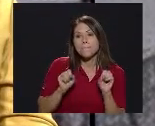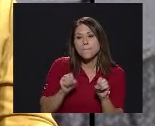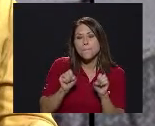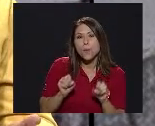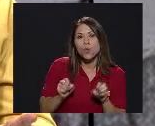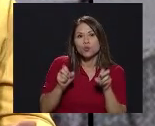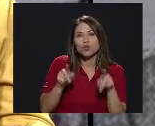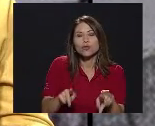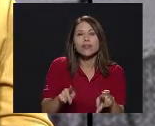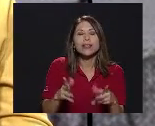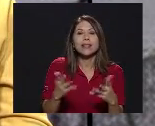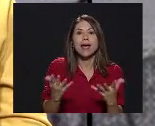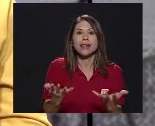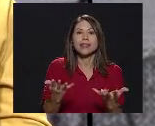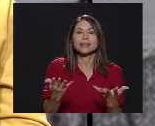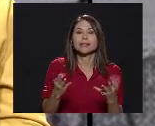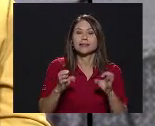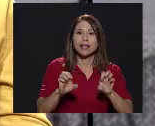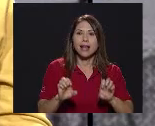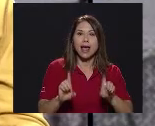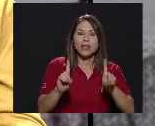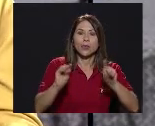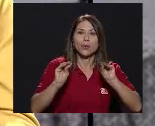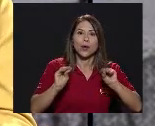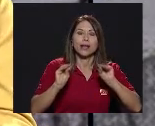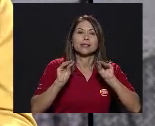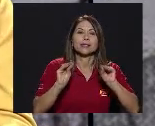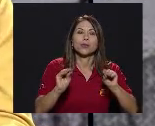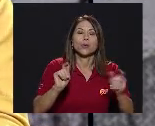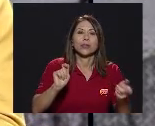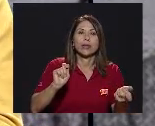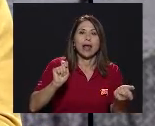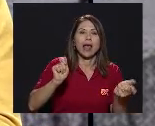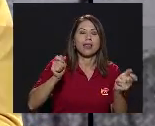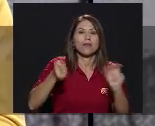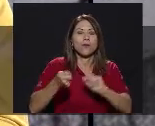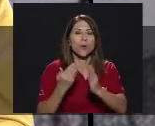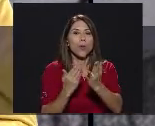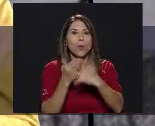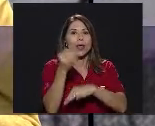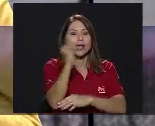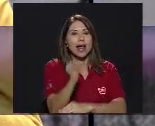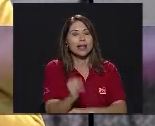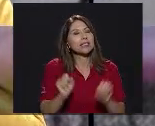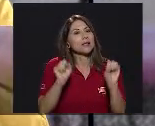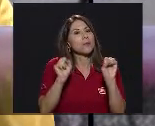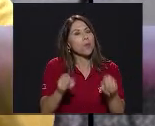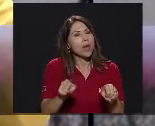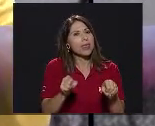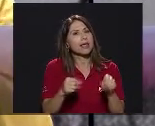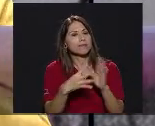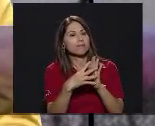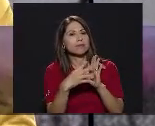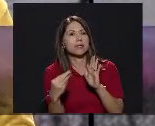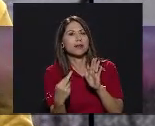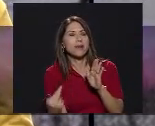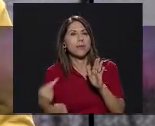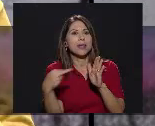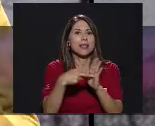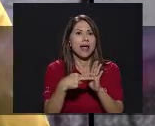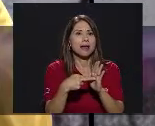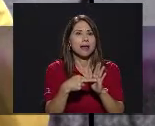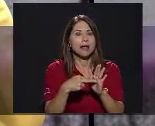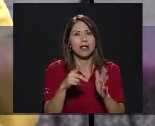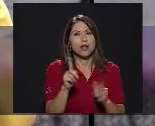brinda La educación Transformadora Por medio del arte Se pueden replicar No solamente en la casa